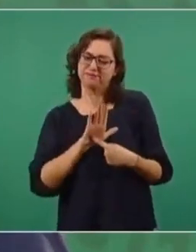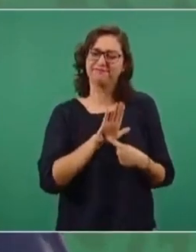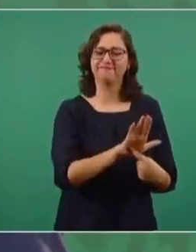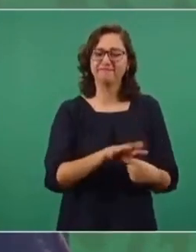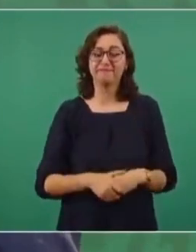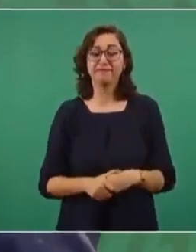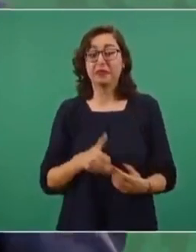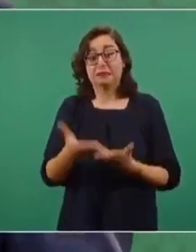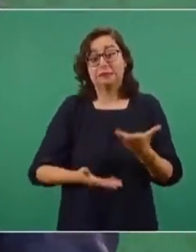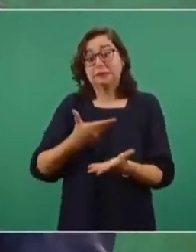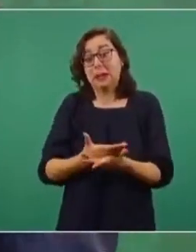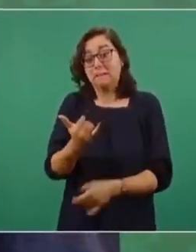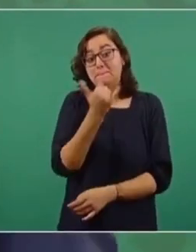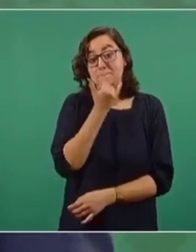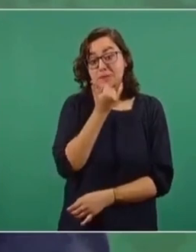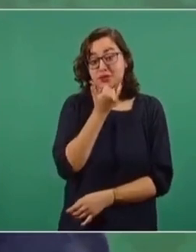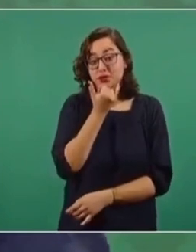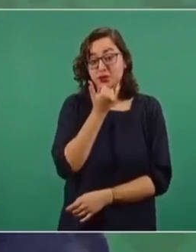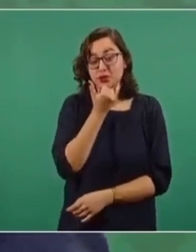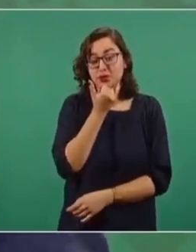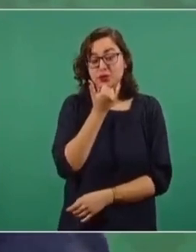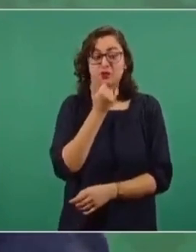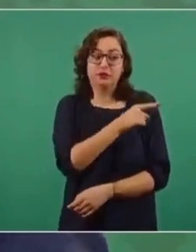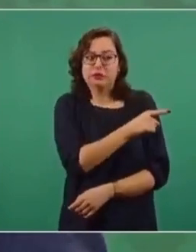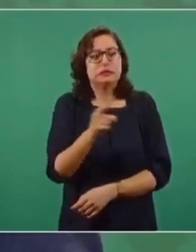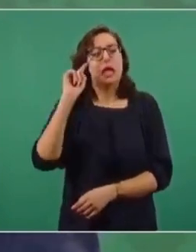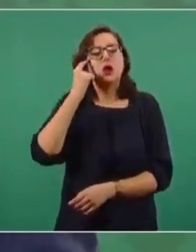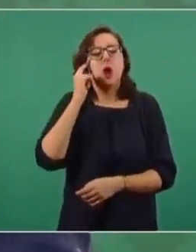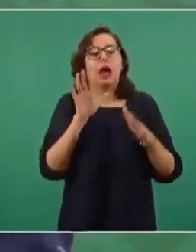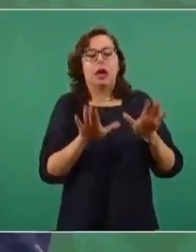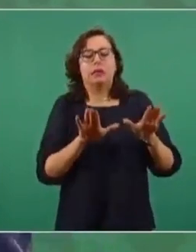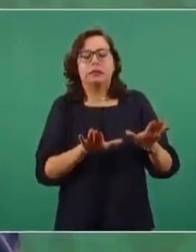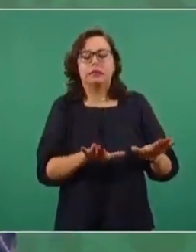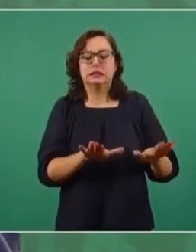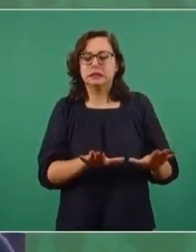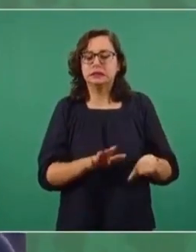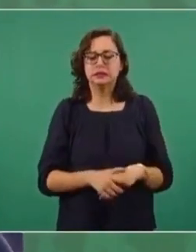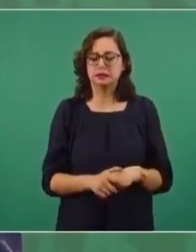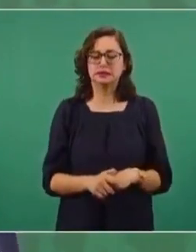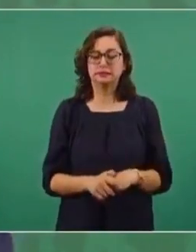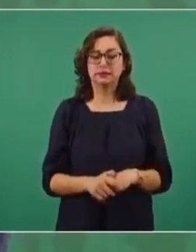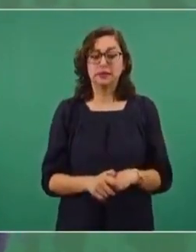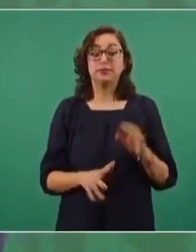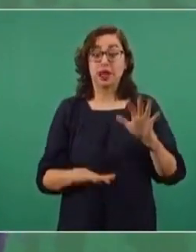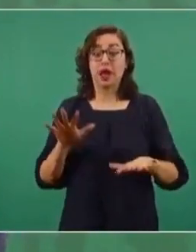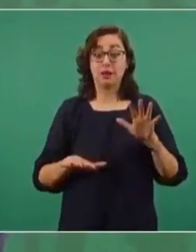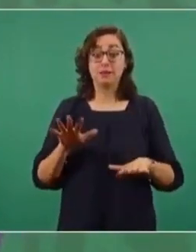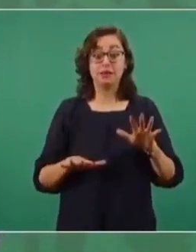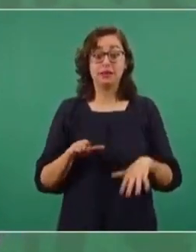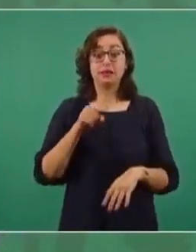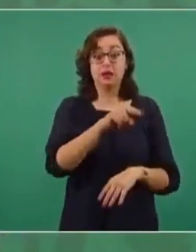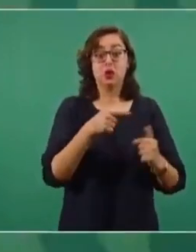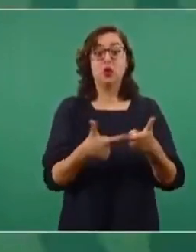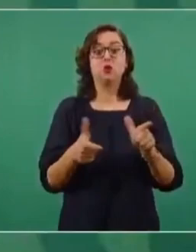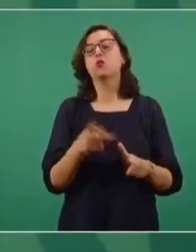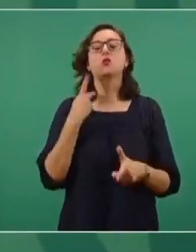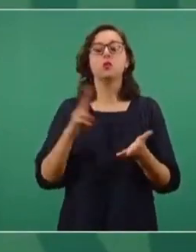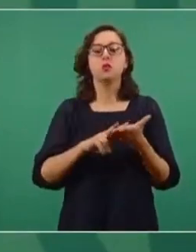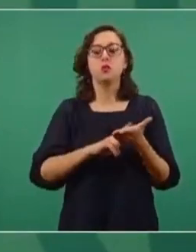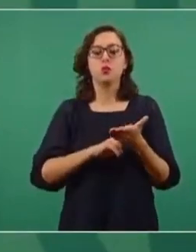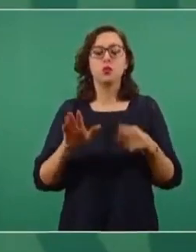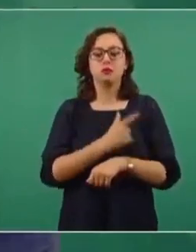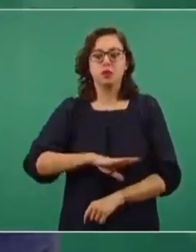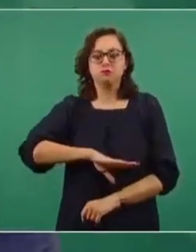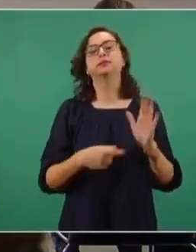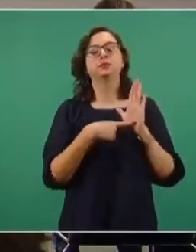Me ofrezco disculpas, porque no se vayan a enojar tanto. A veces hasta parecen del Partido Verde, porque se ponen